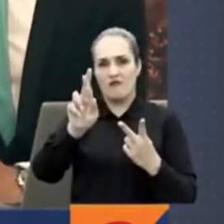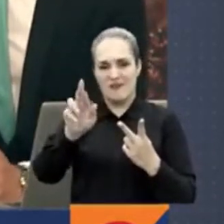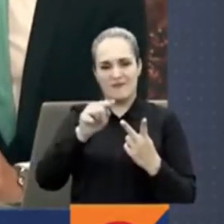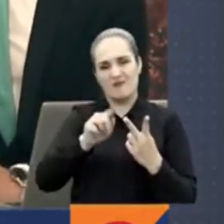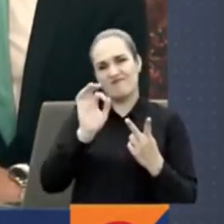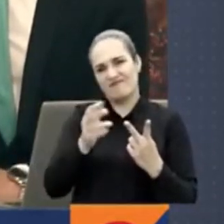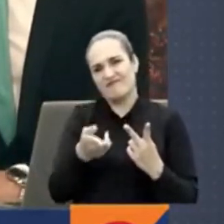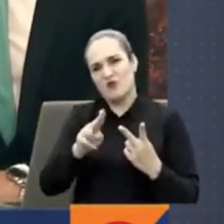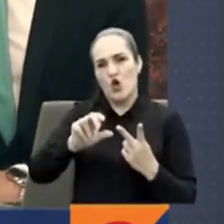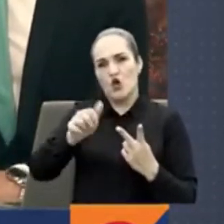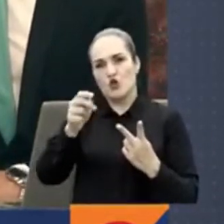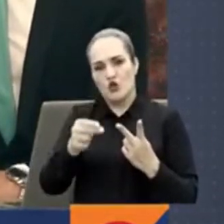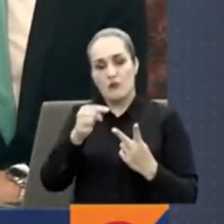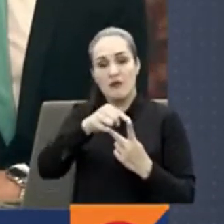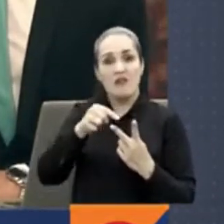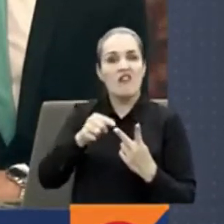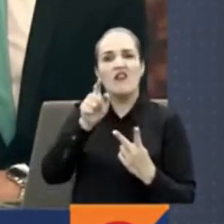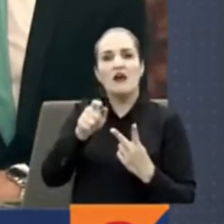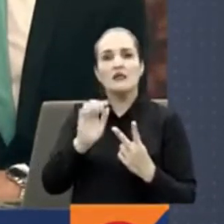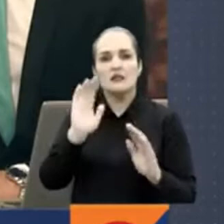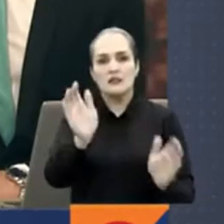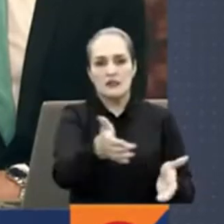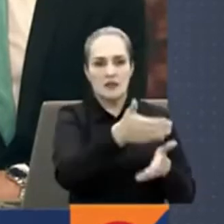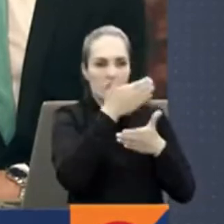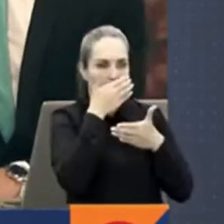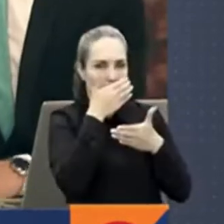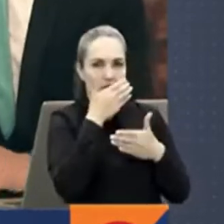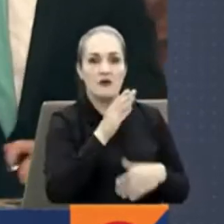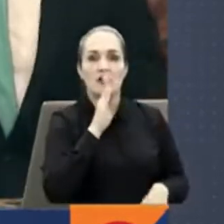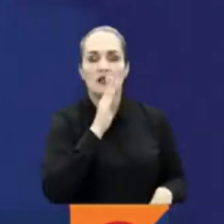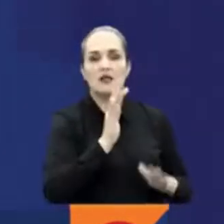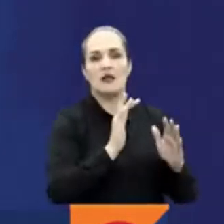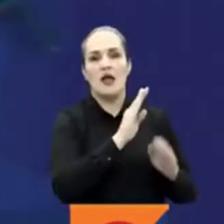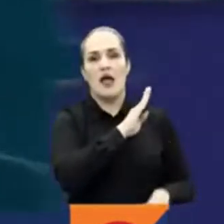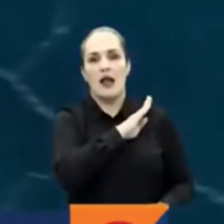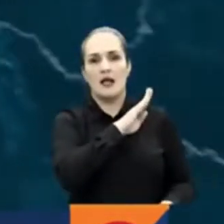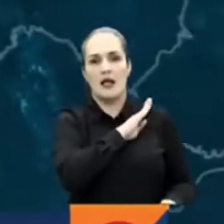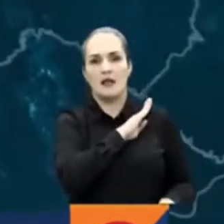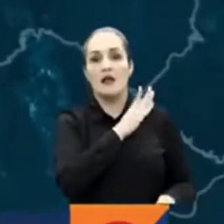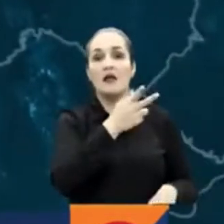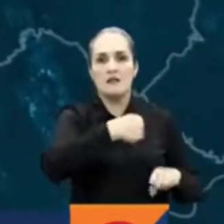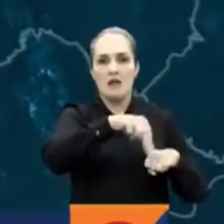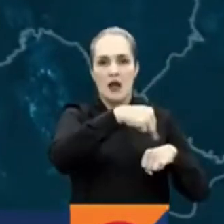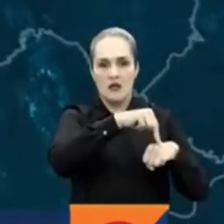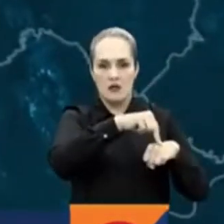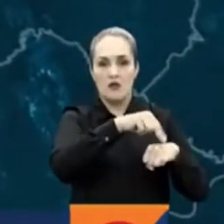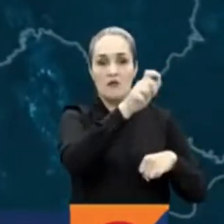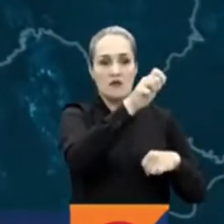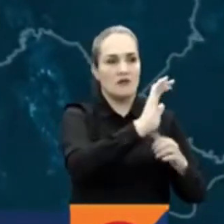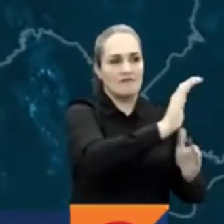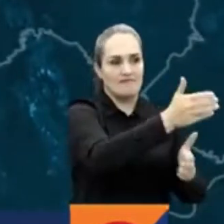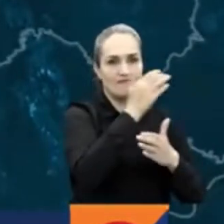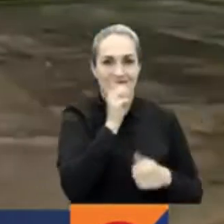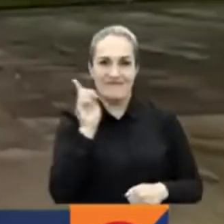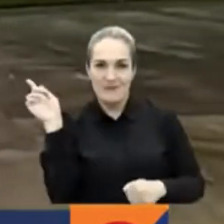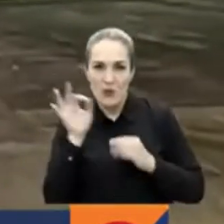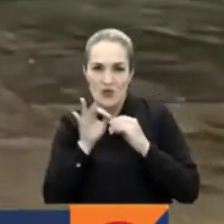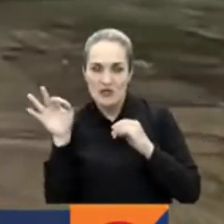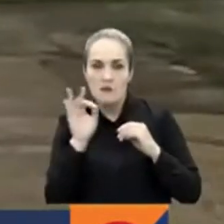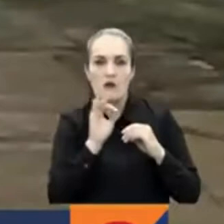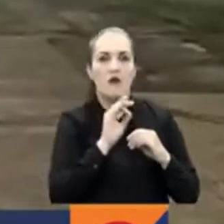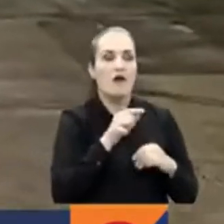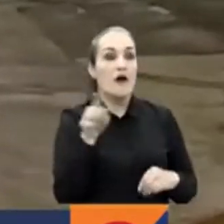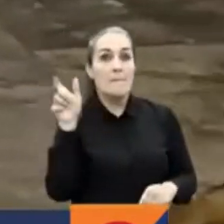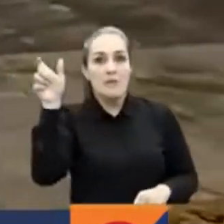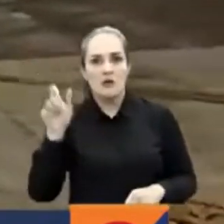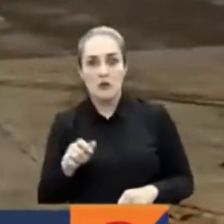Cumbamba, señalados del secuestro de Jesús David Urueña, alcalde del Charco Nariño. Según las autoridades, alias Cristian, fue el encargado de hacer seguimiento al